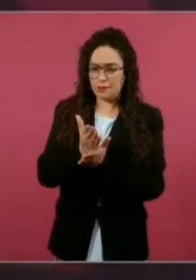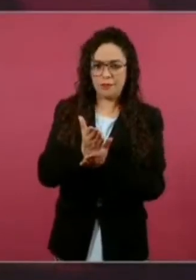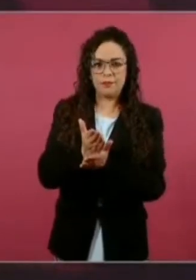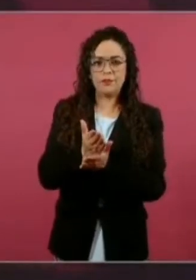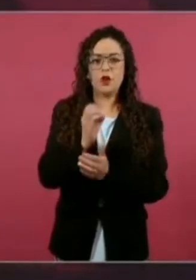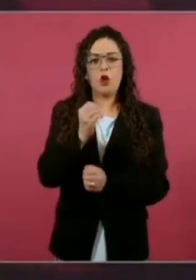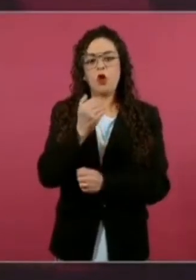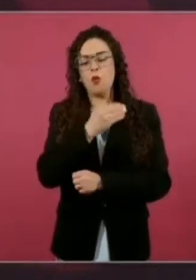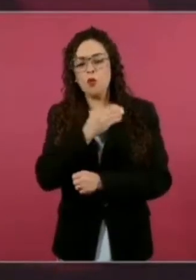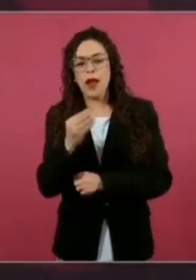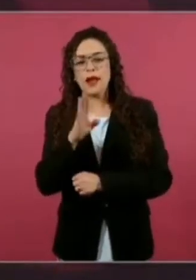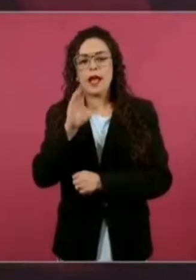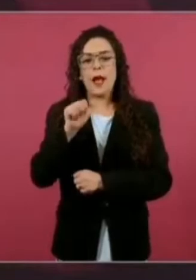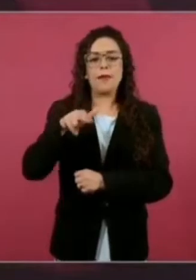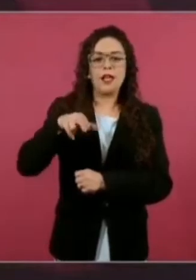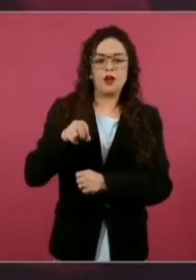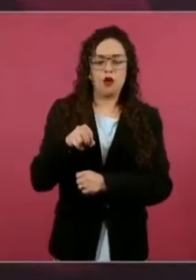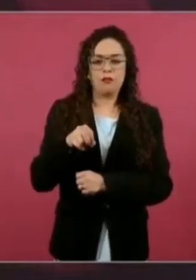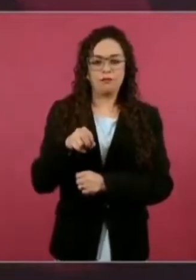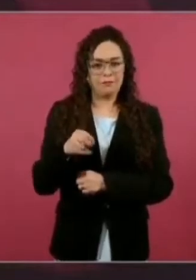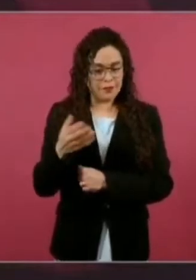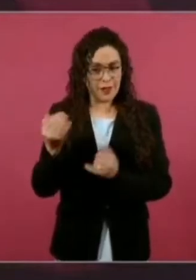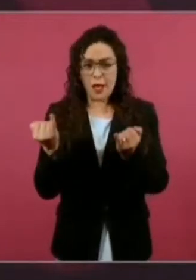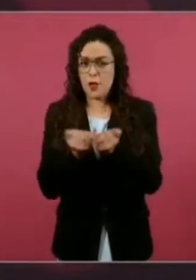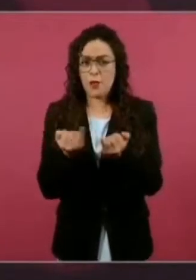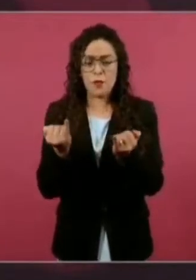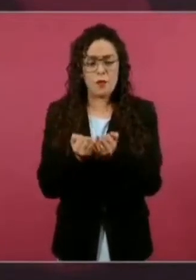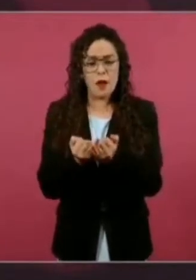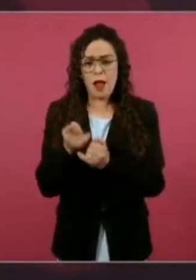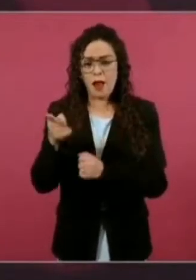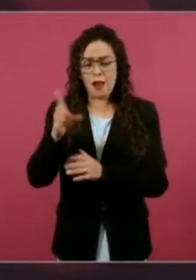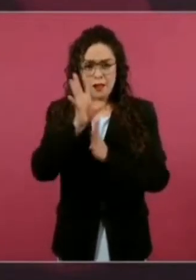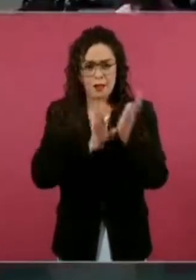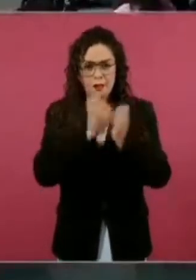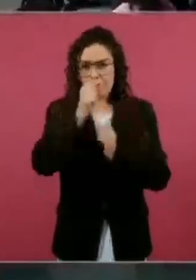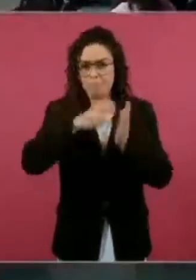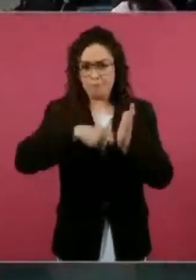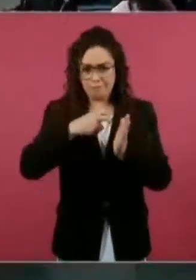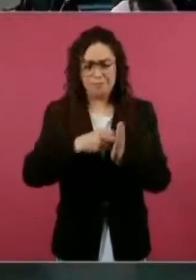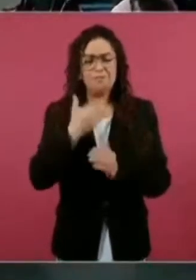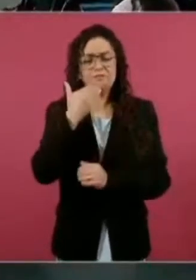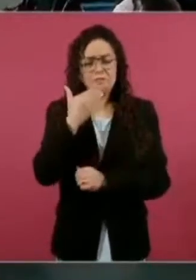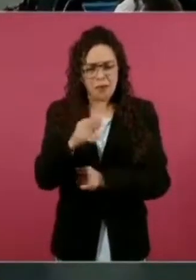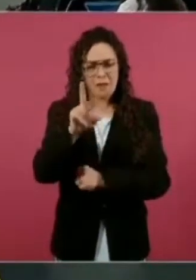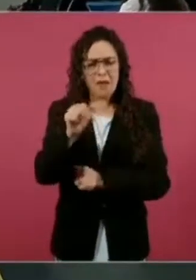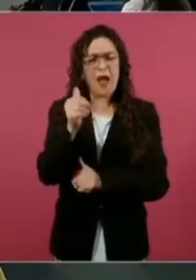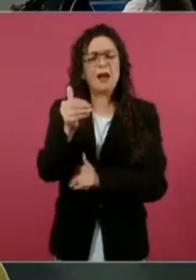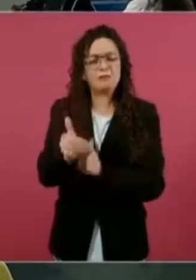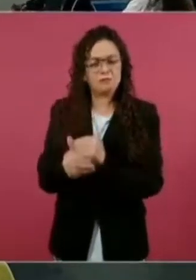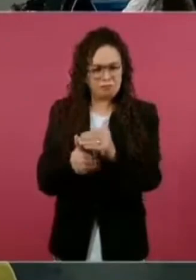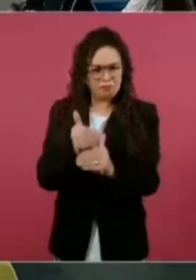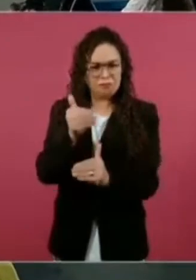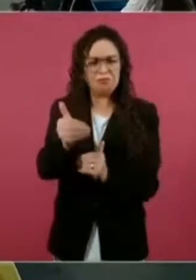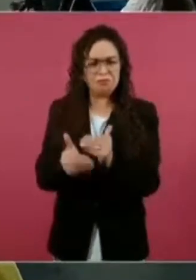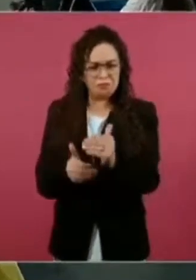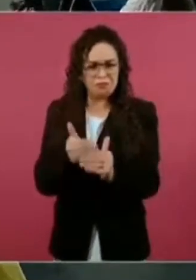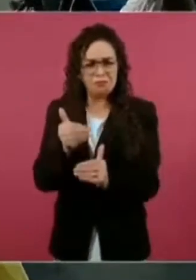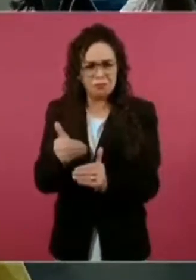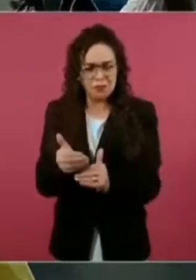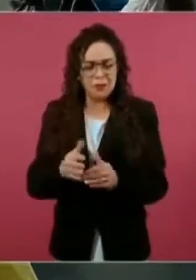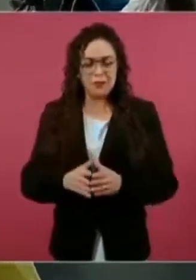lleva buen camino esa reforma a la Constitución. ¿Qué le falta